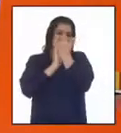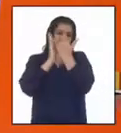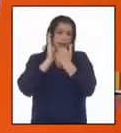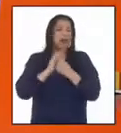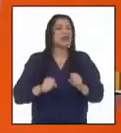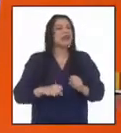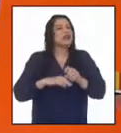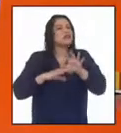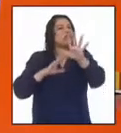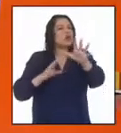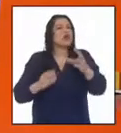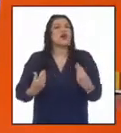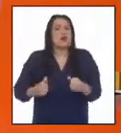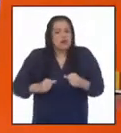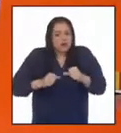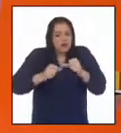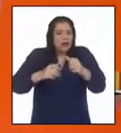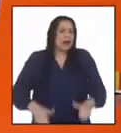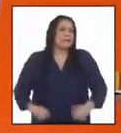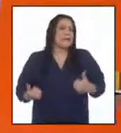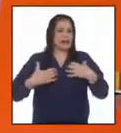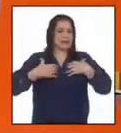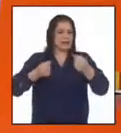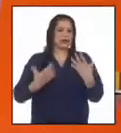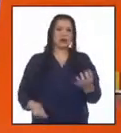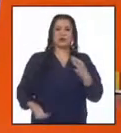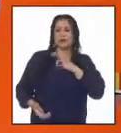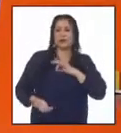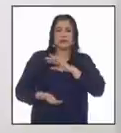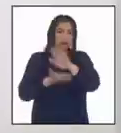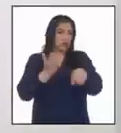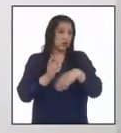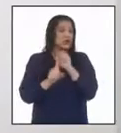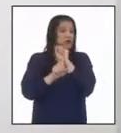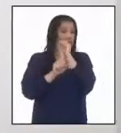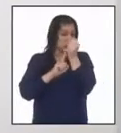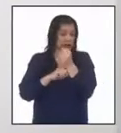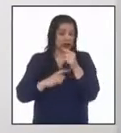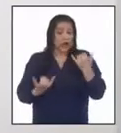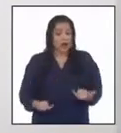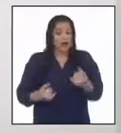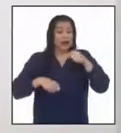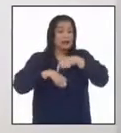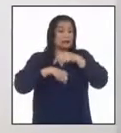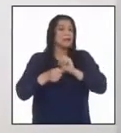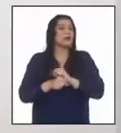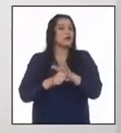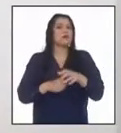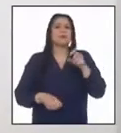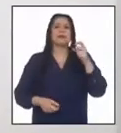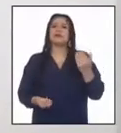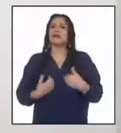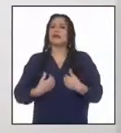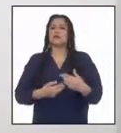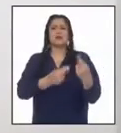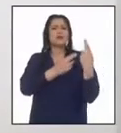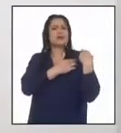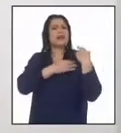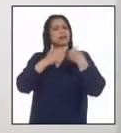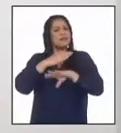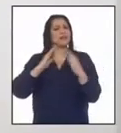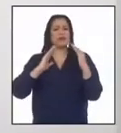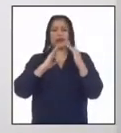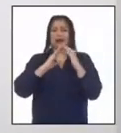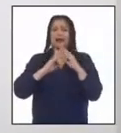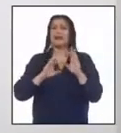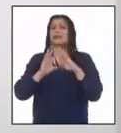influyen en las formas de preservar la vida, la salud y el bienestar de la sociedad. En esta coyuntura tenemos tareas en nuestro entorno familiar